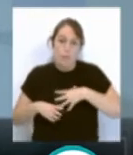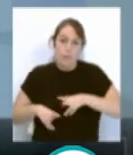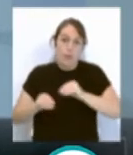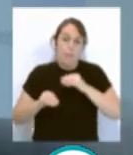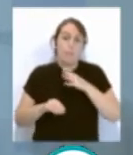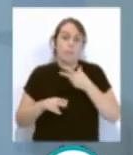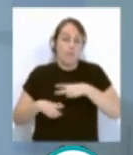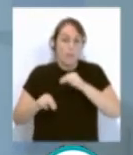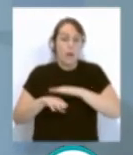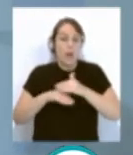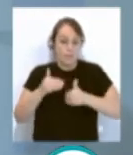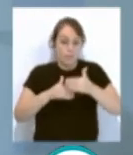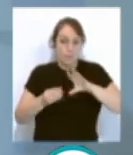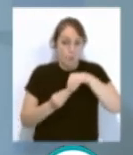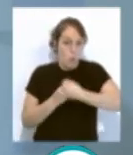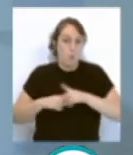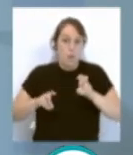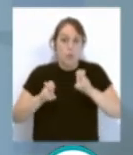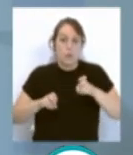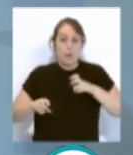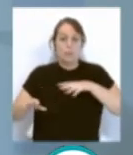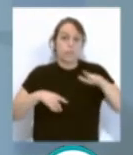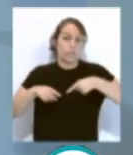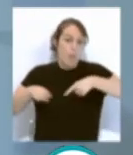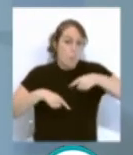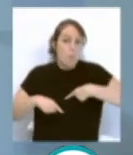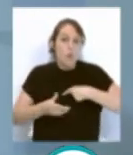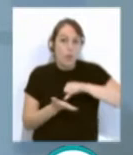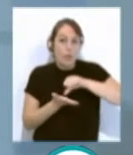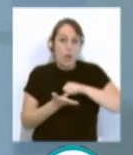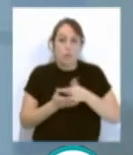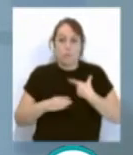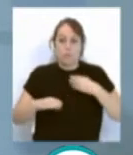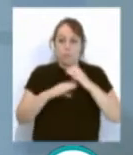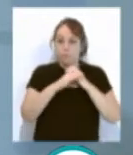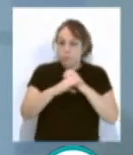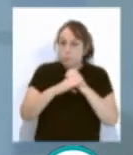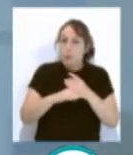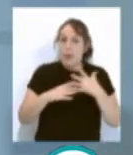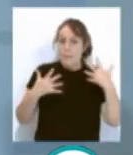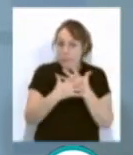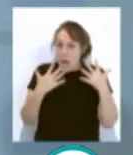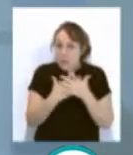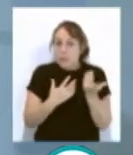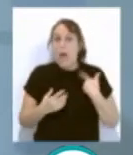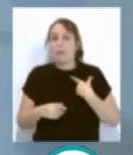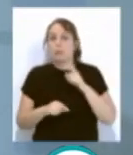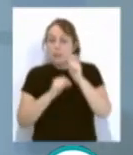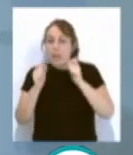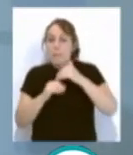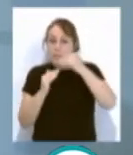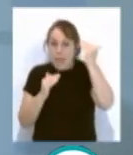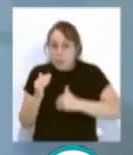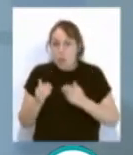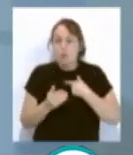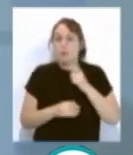transporte público urbano, para que tengamos una flota híbrida, una flota menos contaminante, tengamos un servicio con mejores frecuencias, tengamos una flota